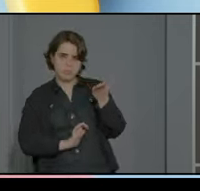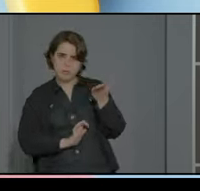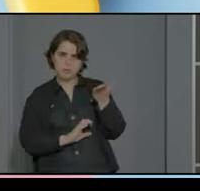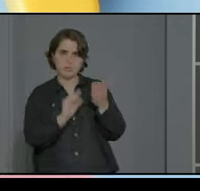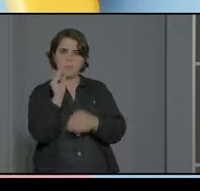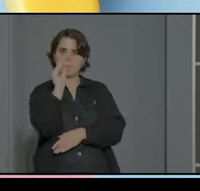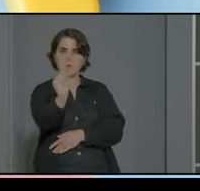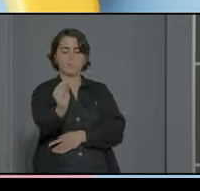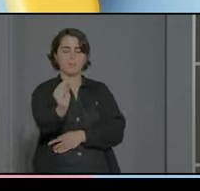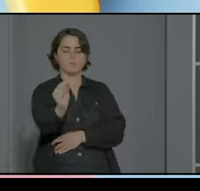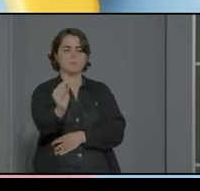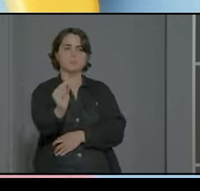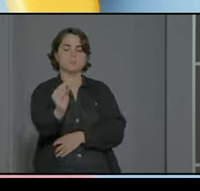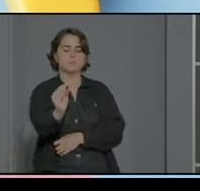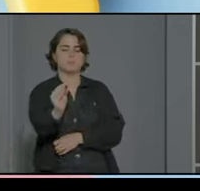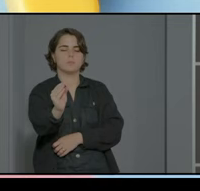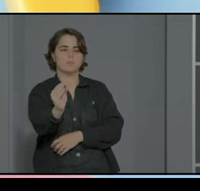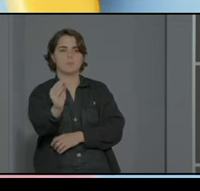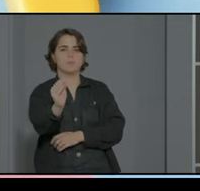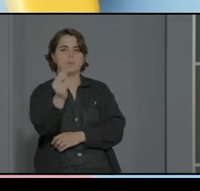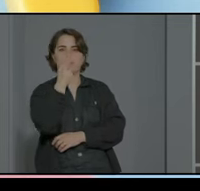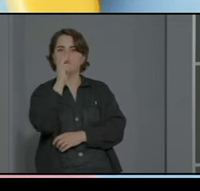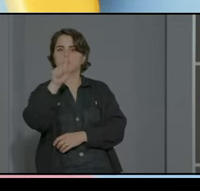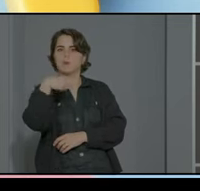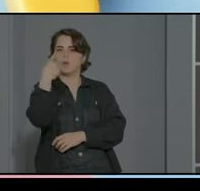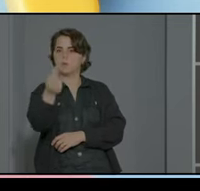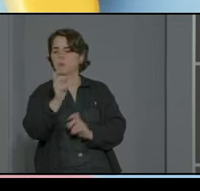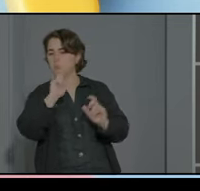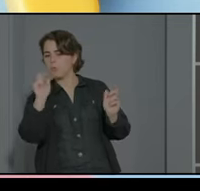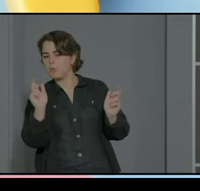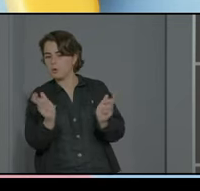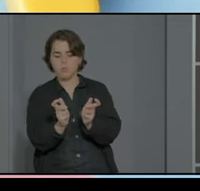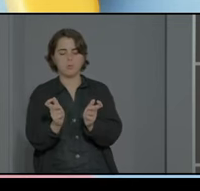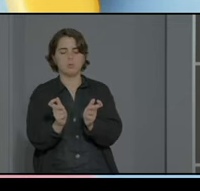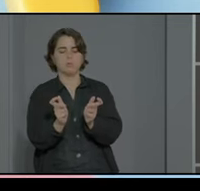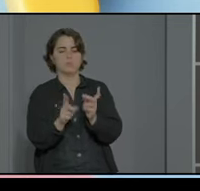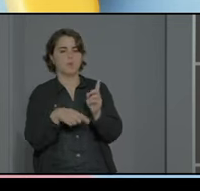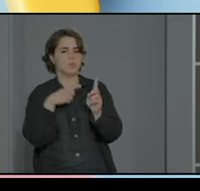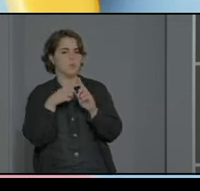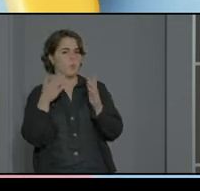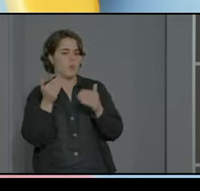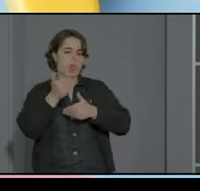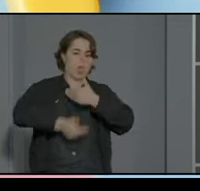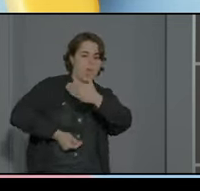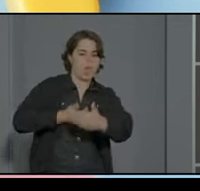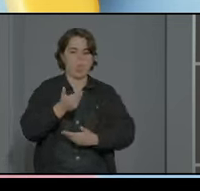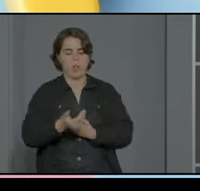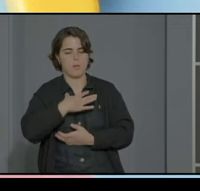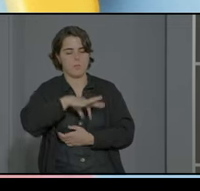y bueno y sus siguientes visitas digamos y reuniones para seguir avanzando